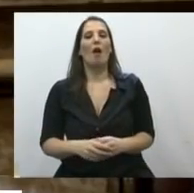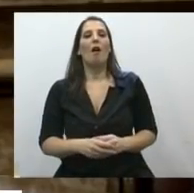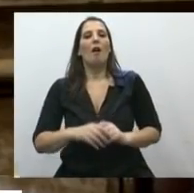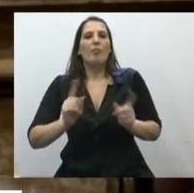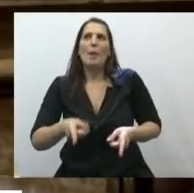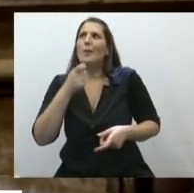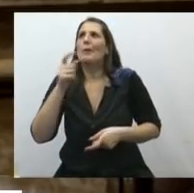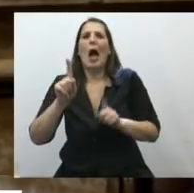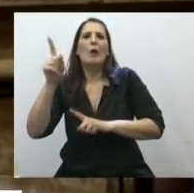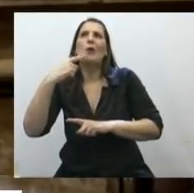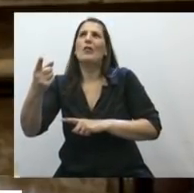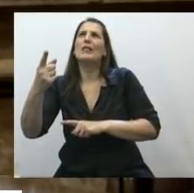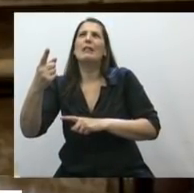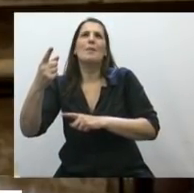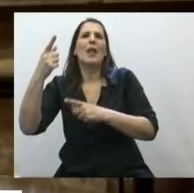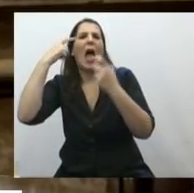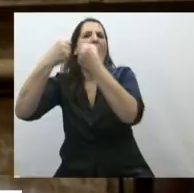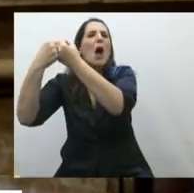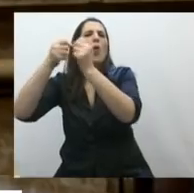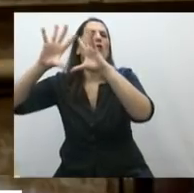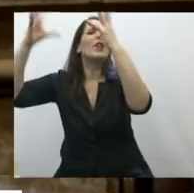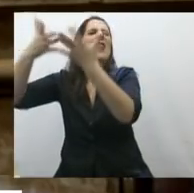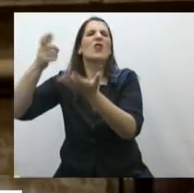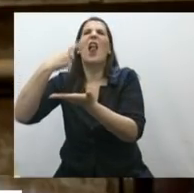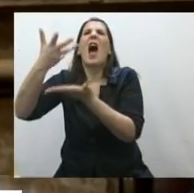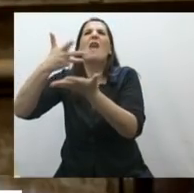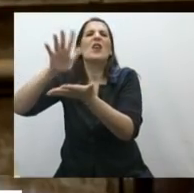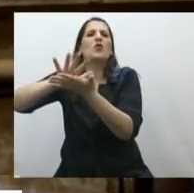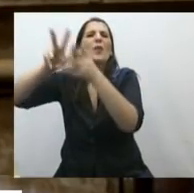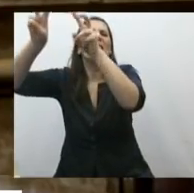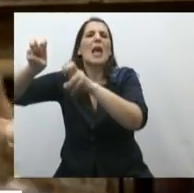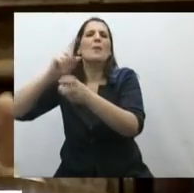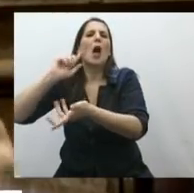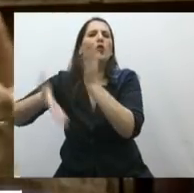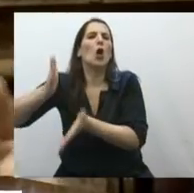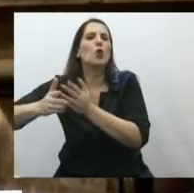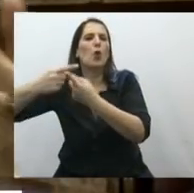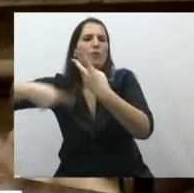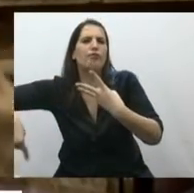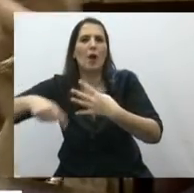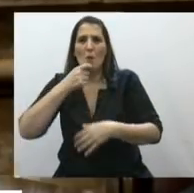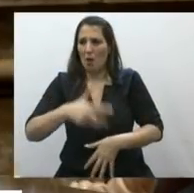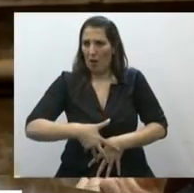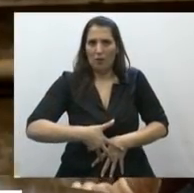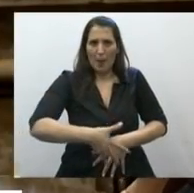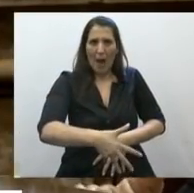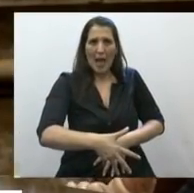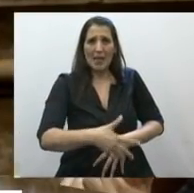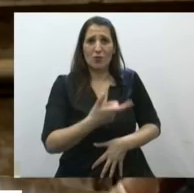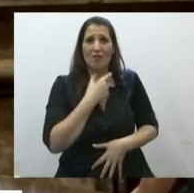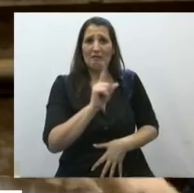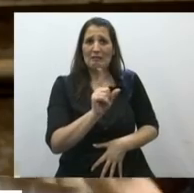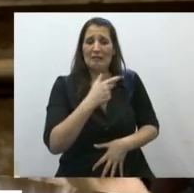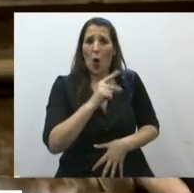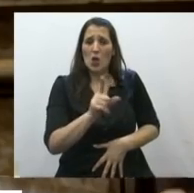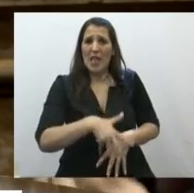que ver contra la tortura, porque también son considerados, digamos, la obligación de llevar adelante un embarazo indeseado, también es una forma